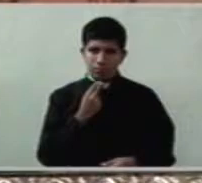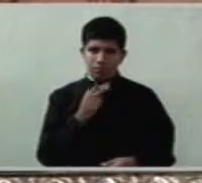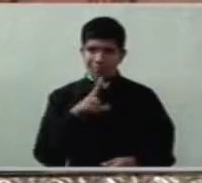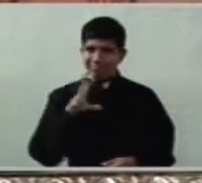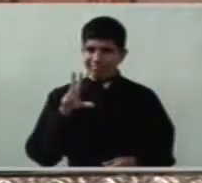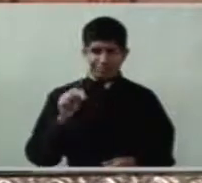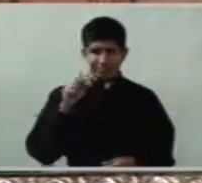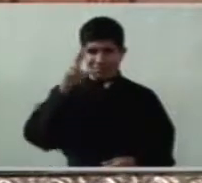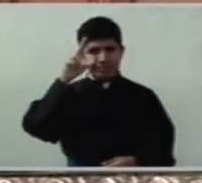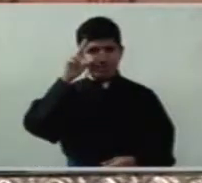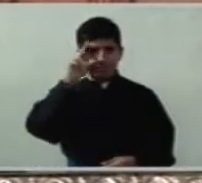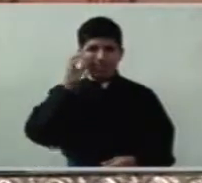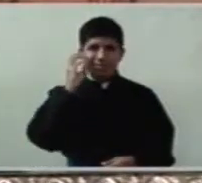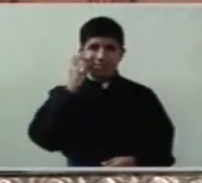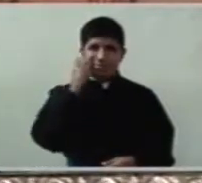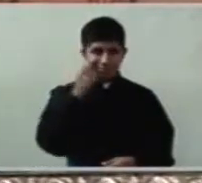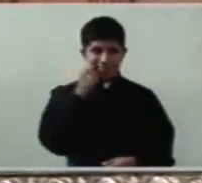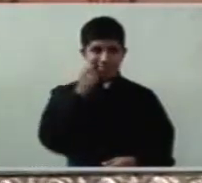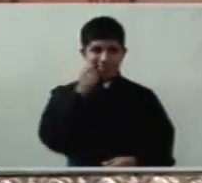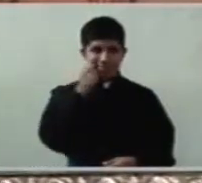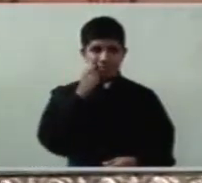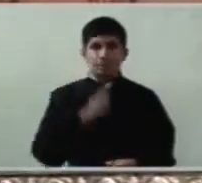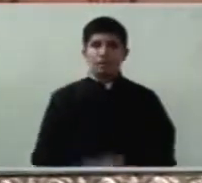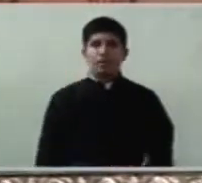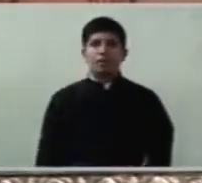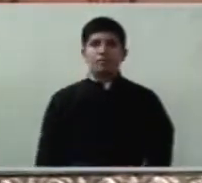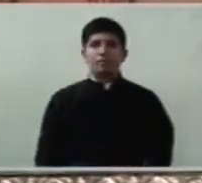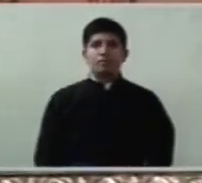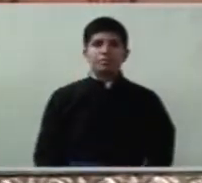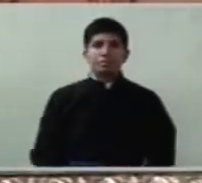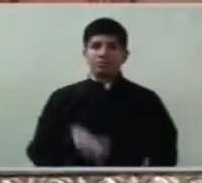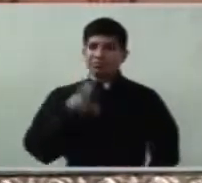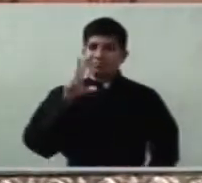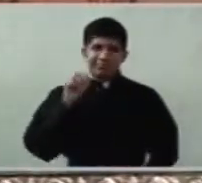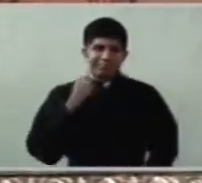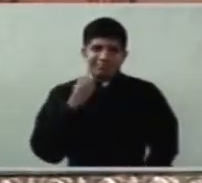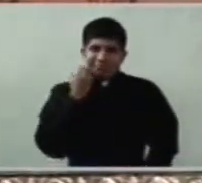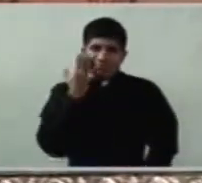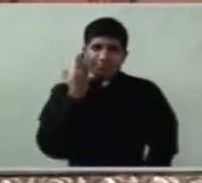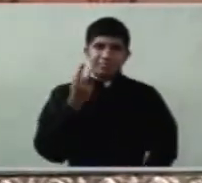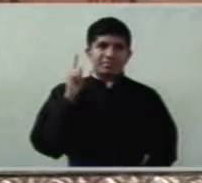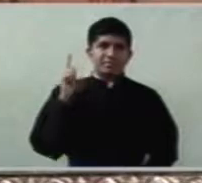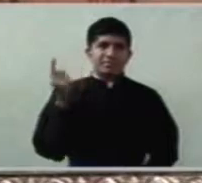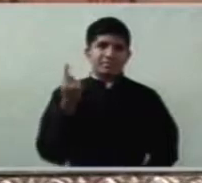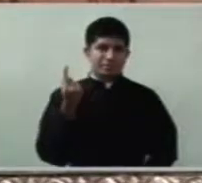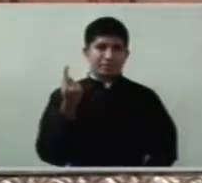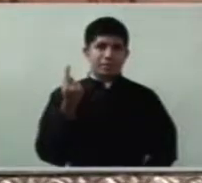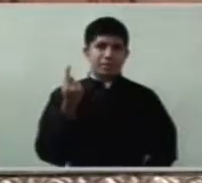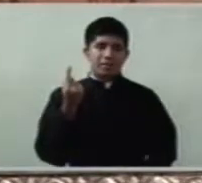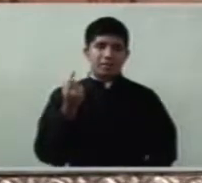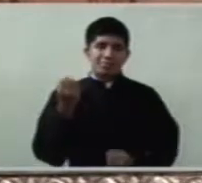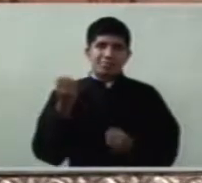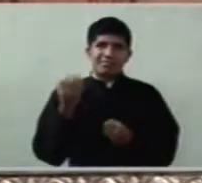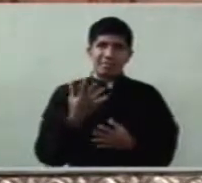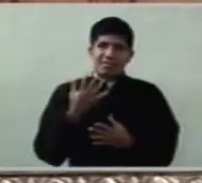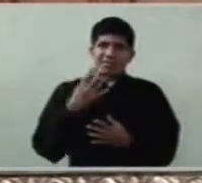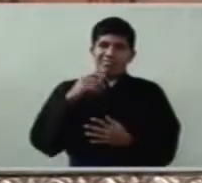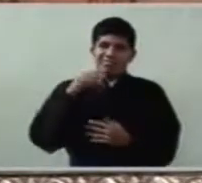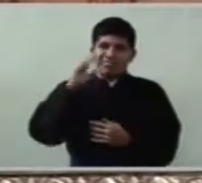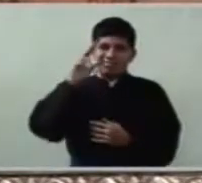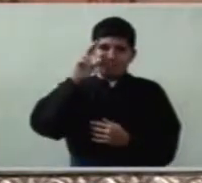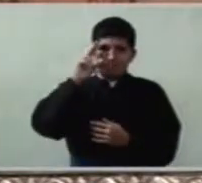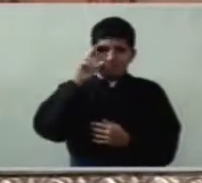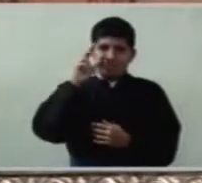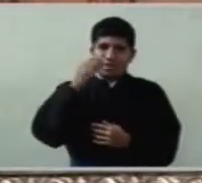uvas agrias no queremos ser esos agrases que